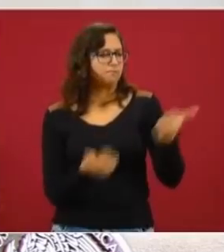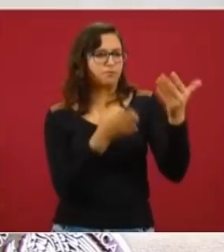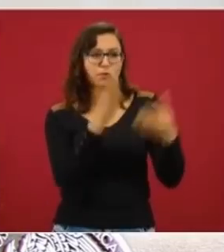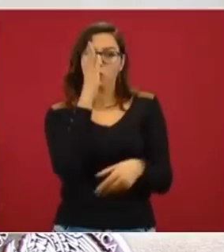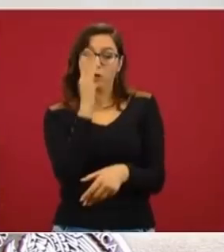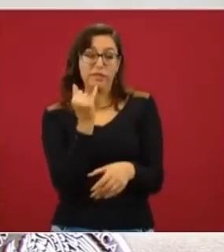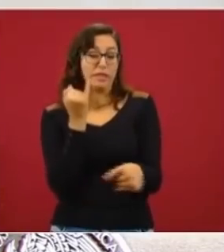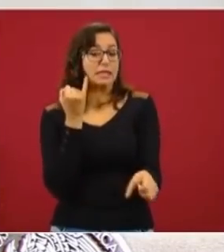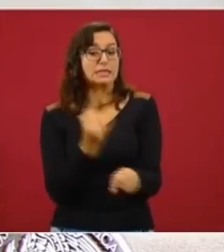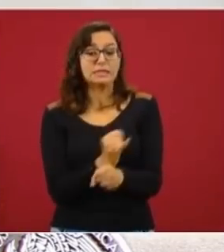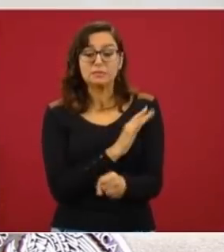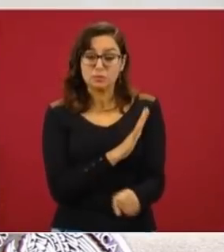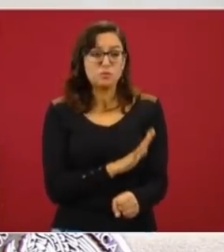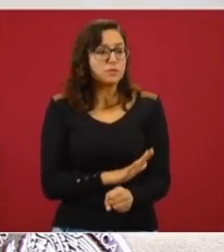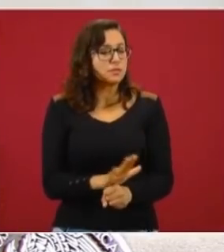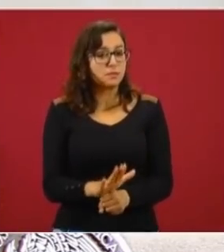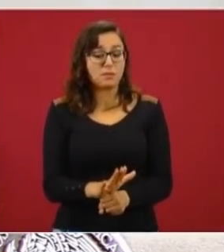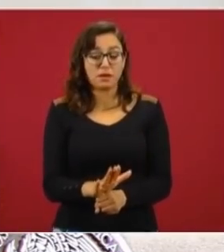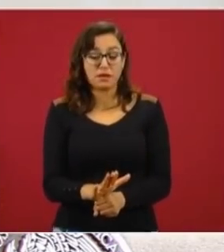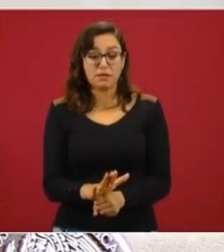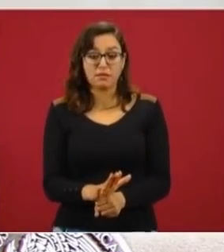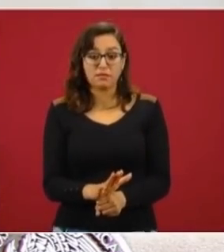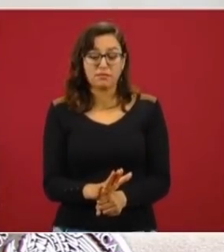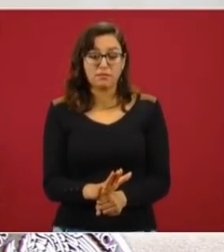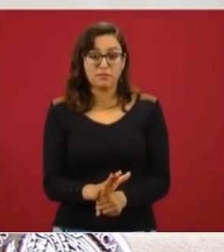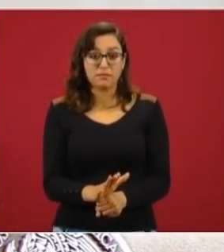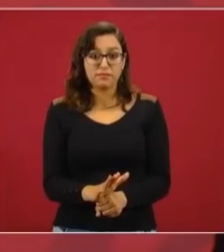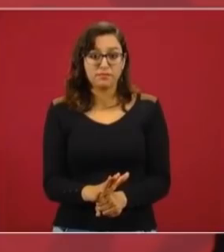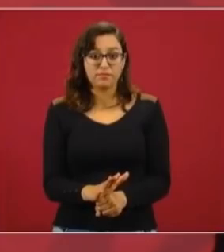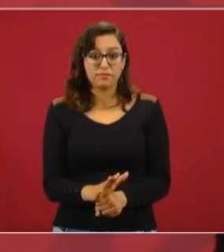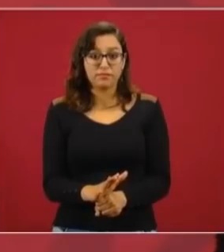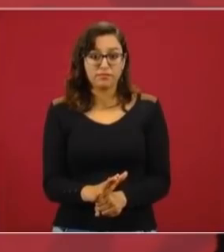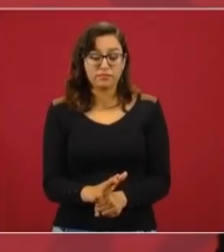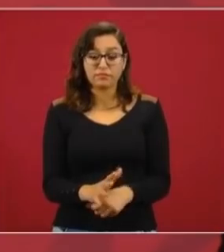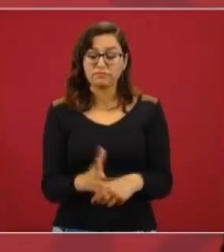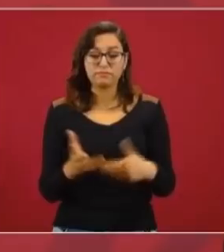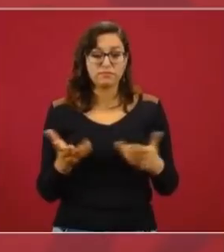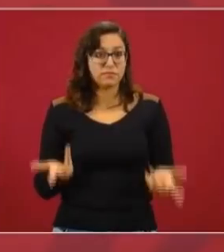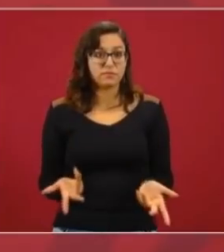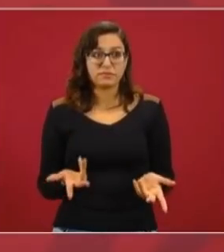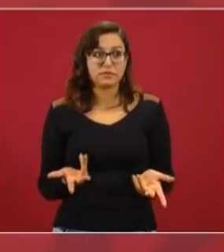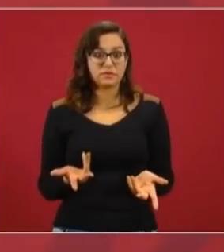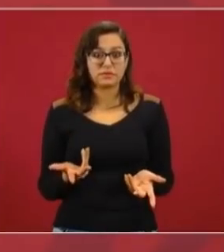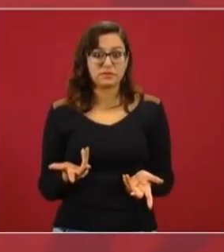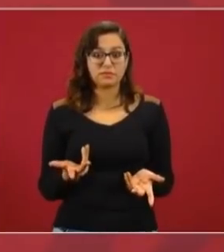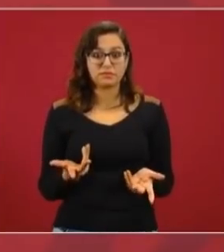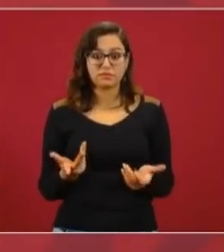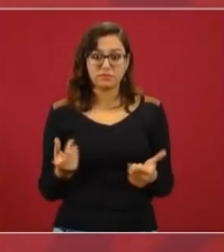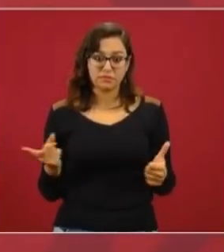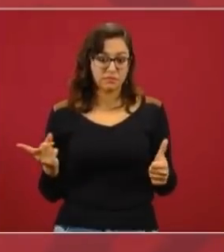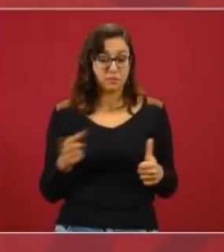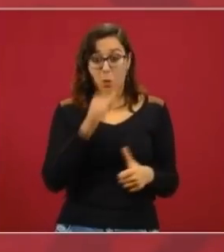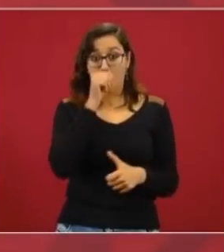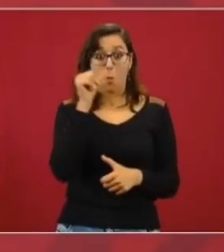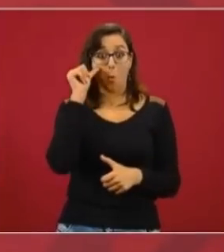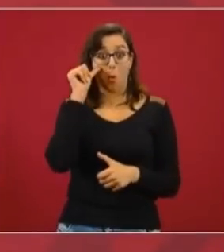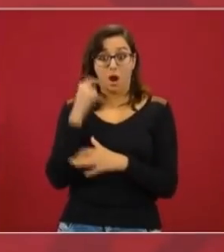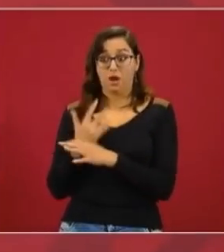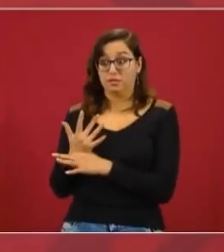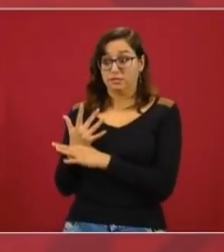utilizando el principio juarista